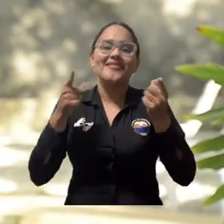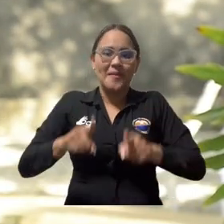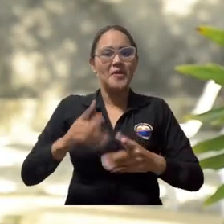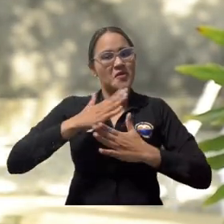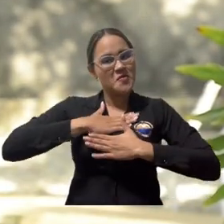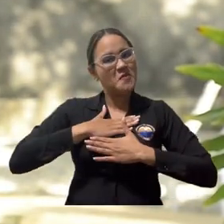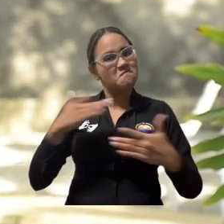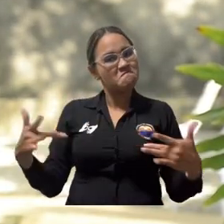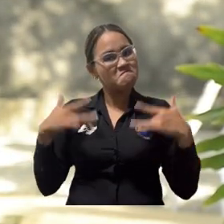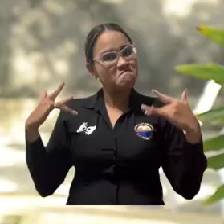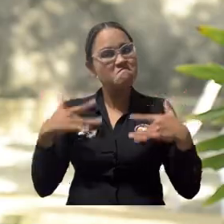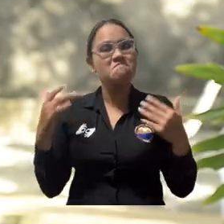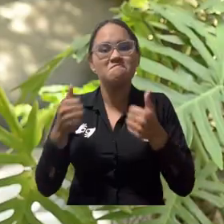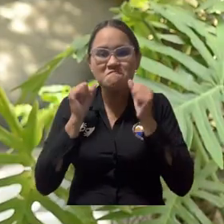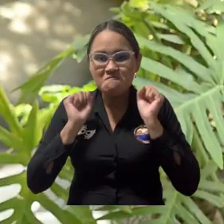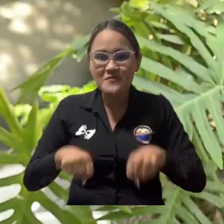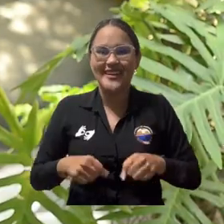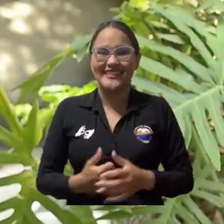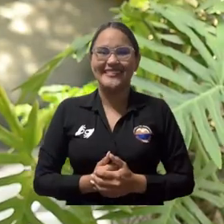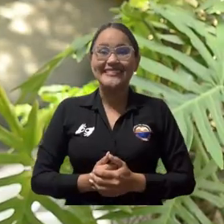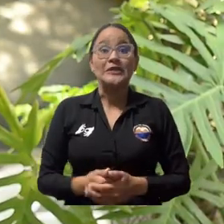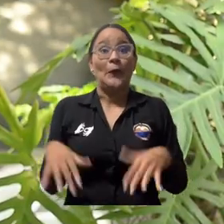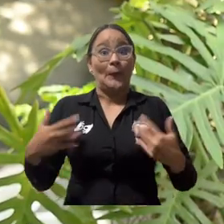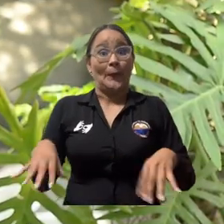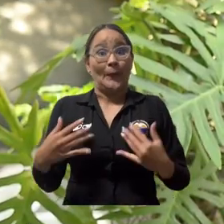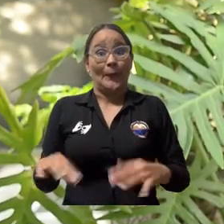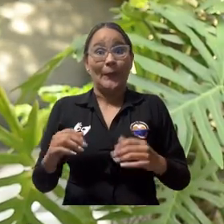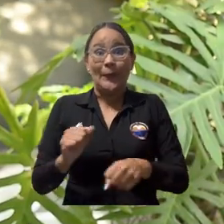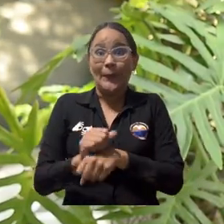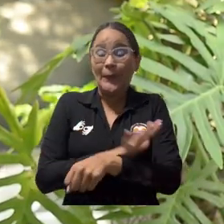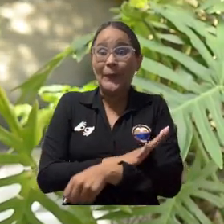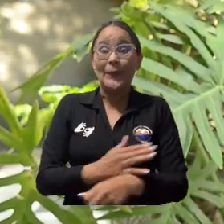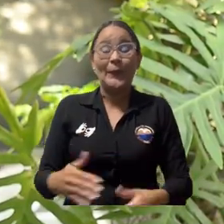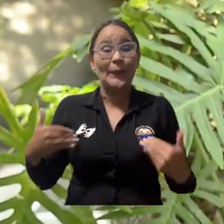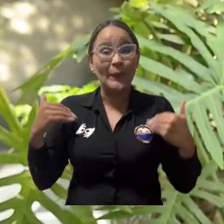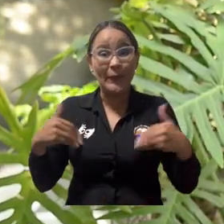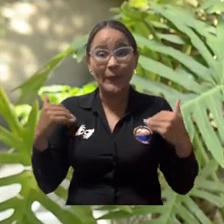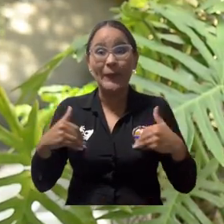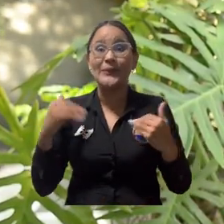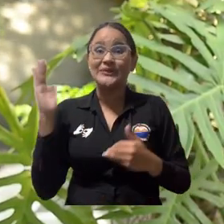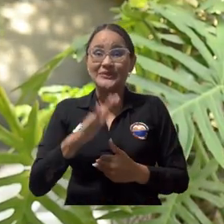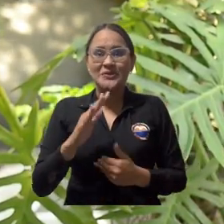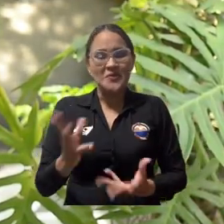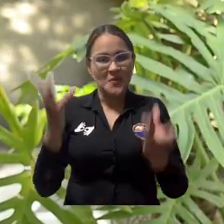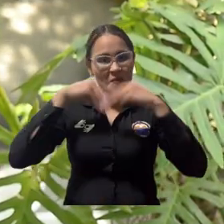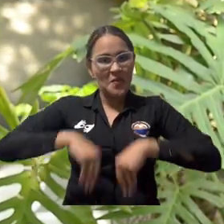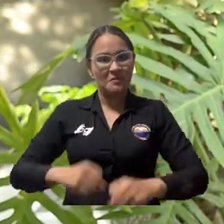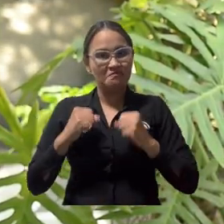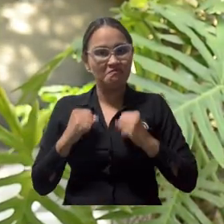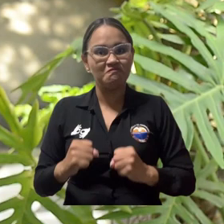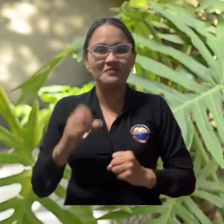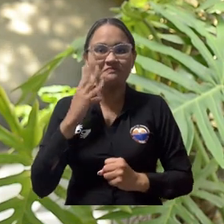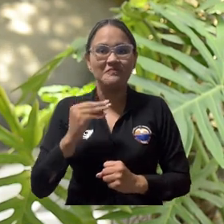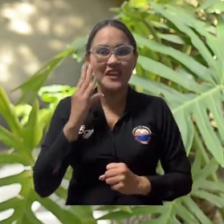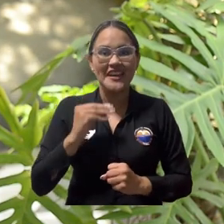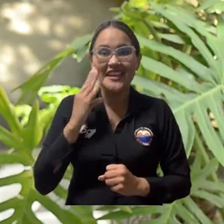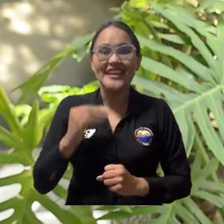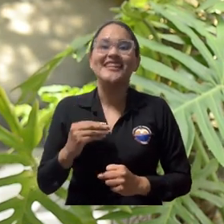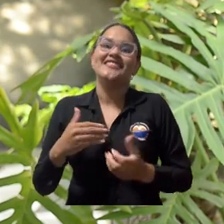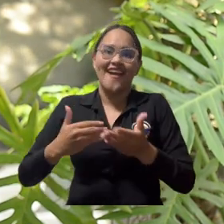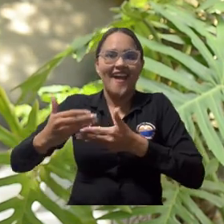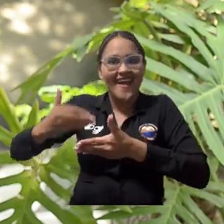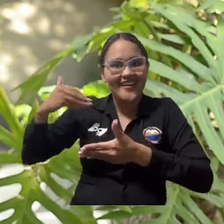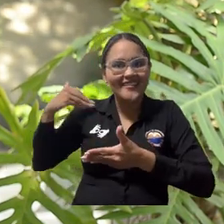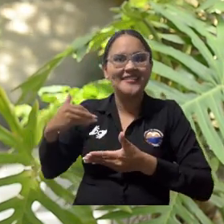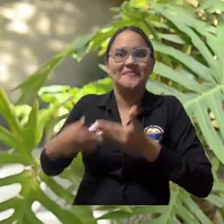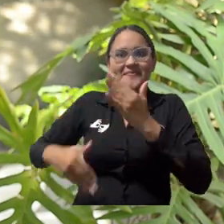la vez yo también pueda disfrutar con ellos. Una experiencia muy gratificante porque he podido contribuir ese poquito de experiencia que he